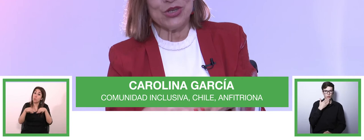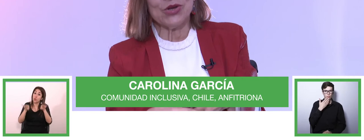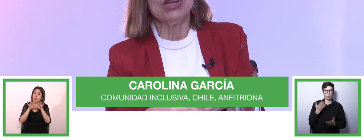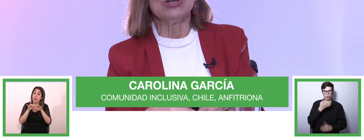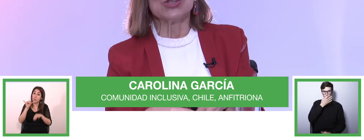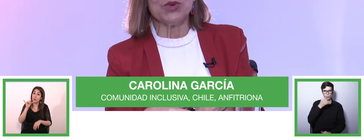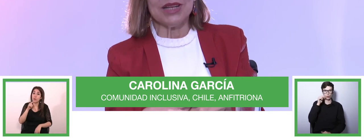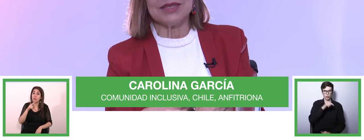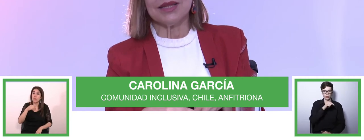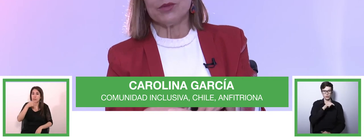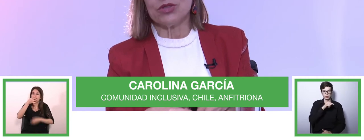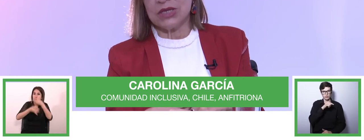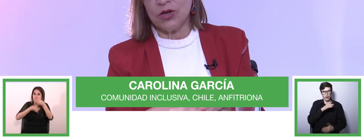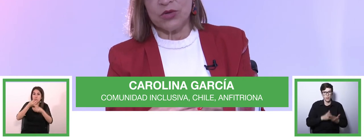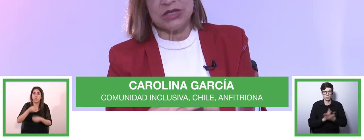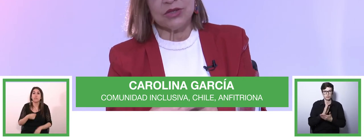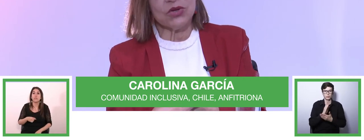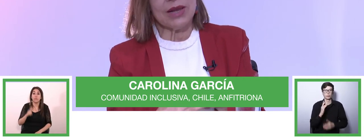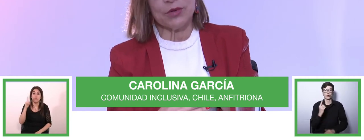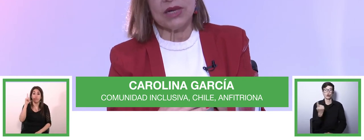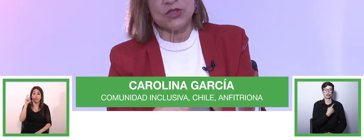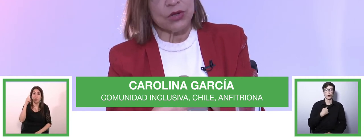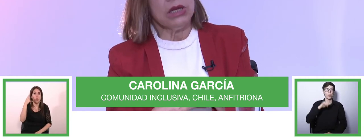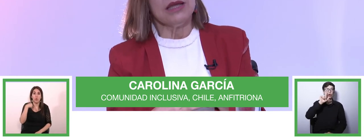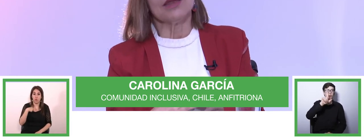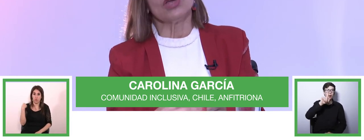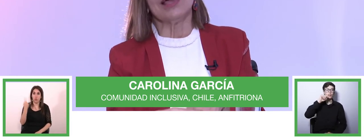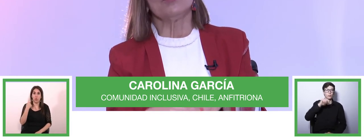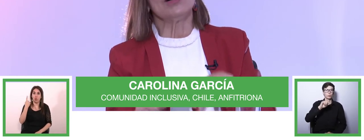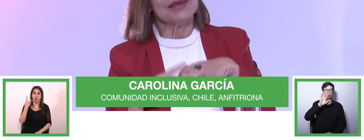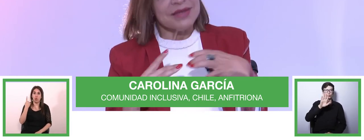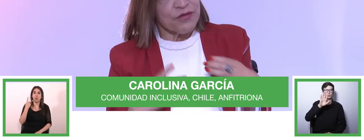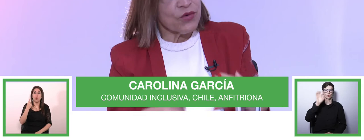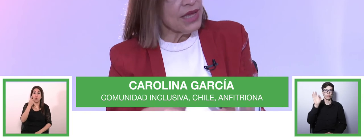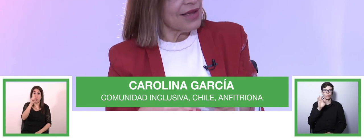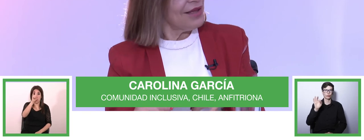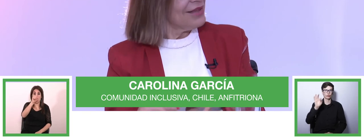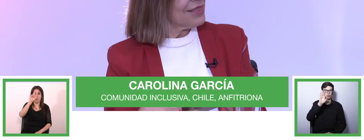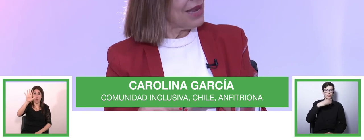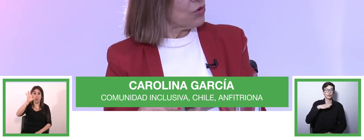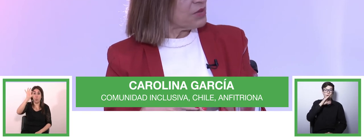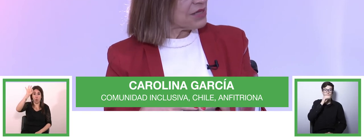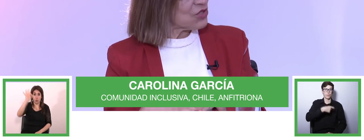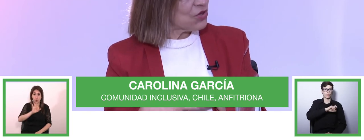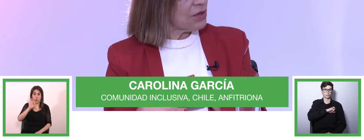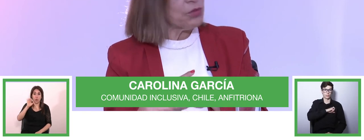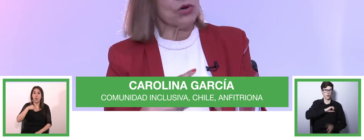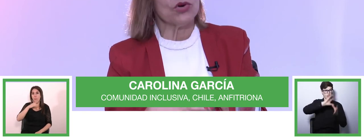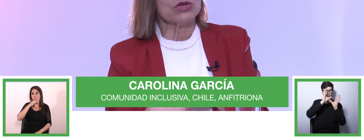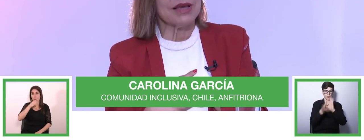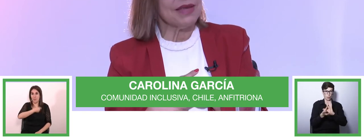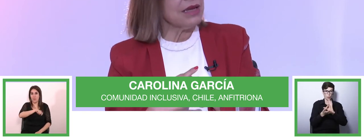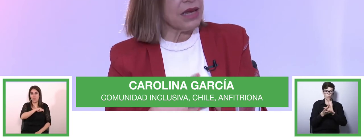la introducción somos el 7.5% de la población que nos quedamos a veces fuera de las conversaciones